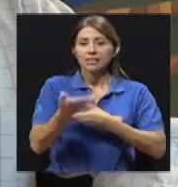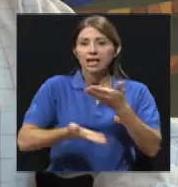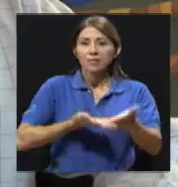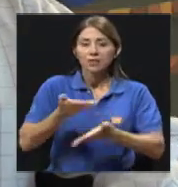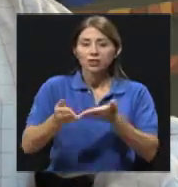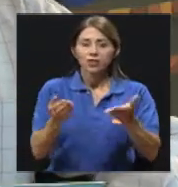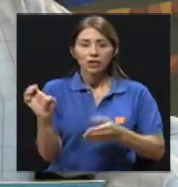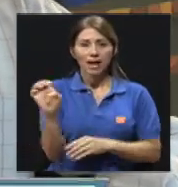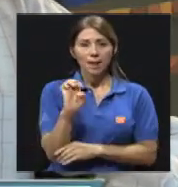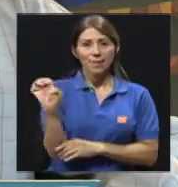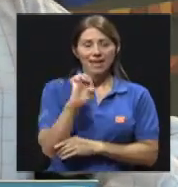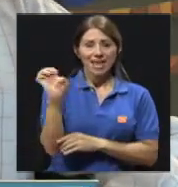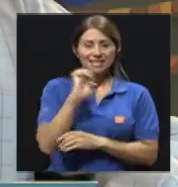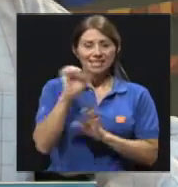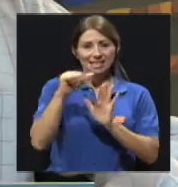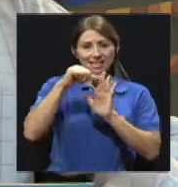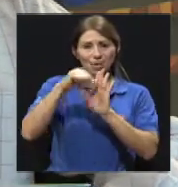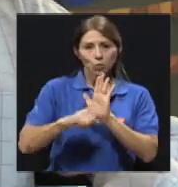quirúrgicas.